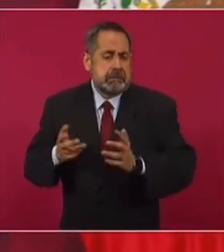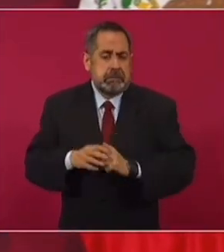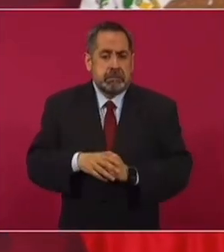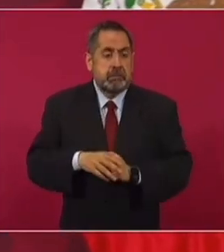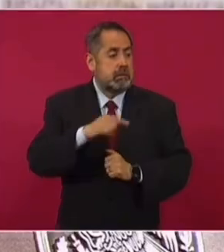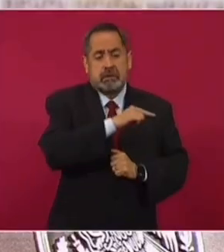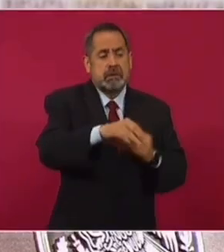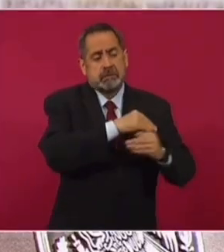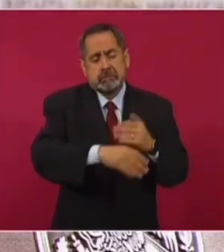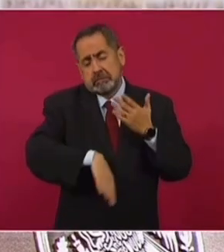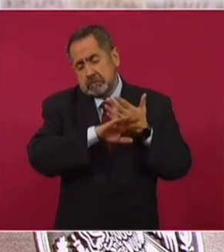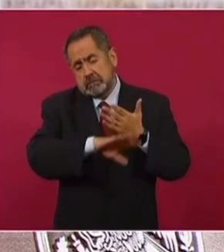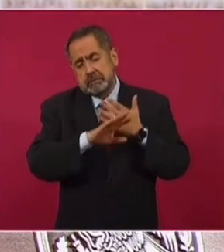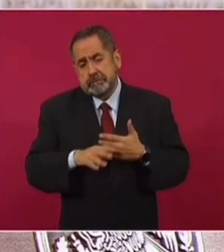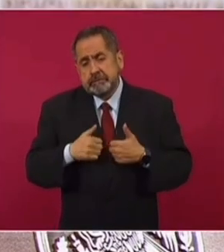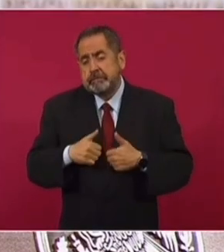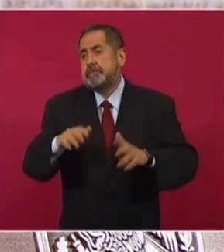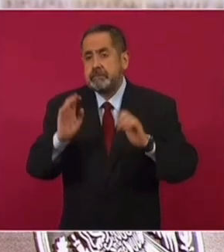de todos ellos.